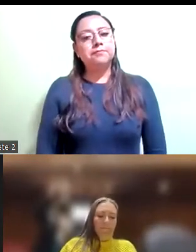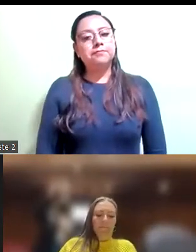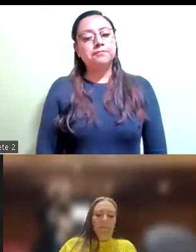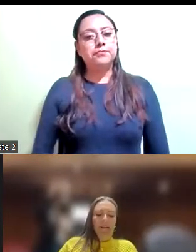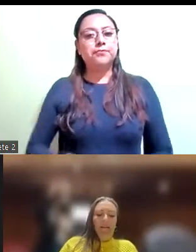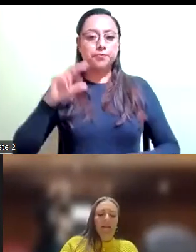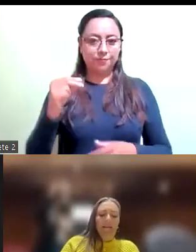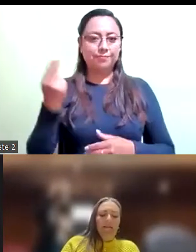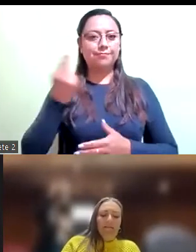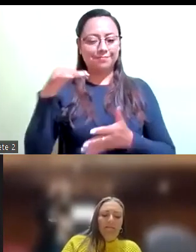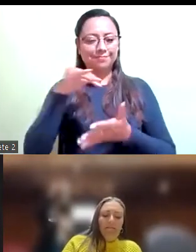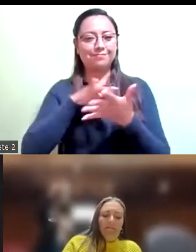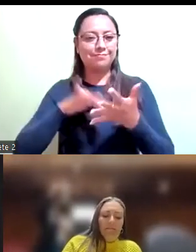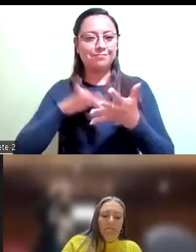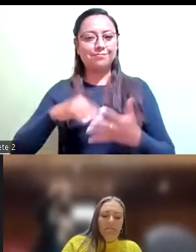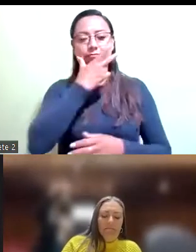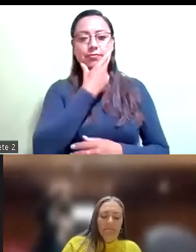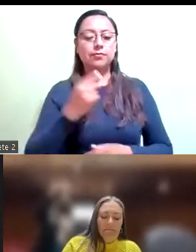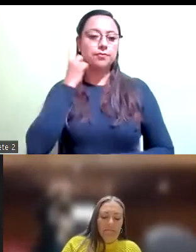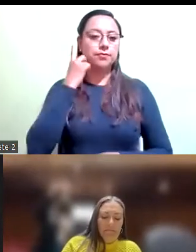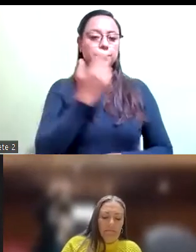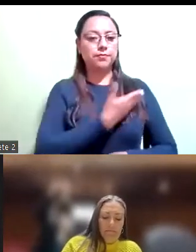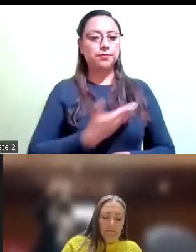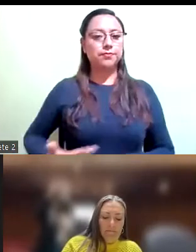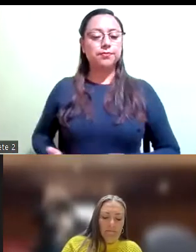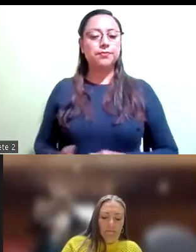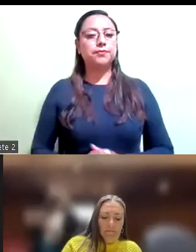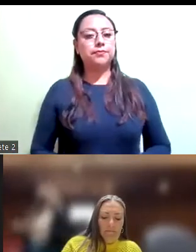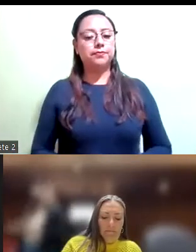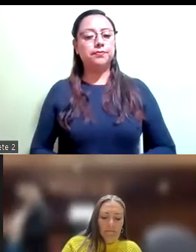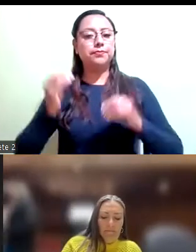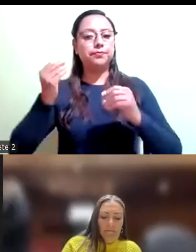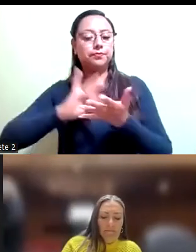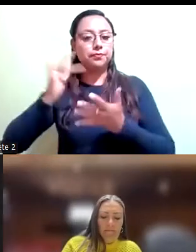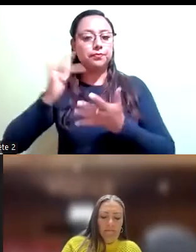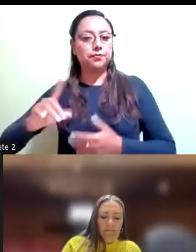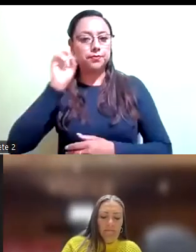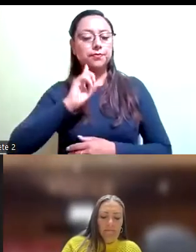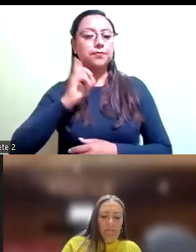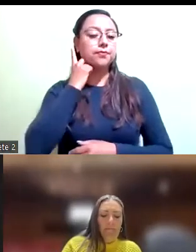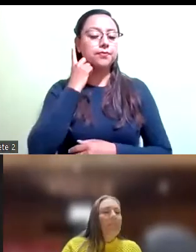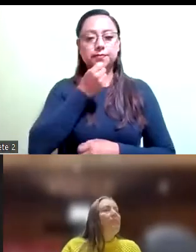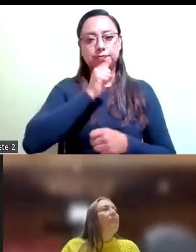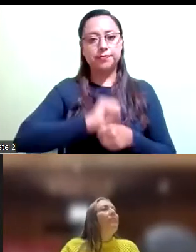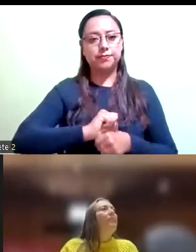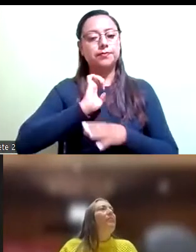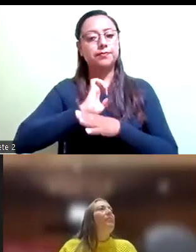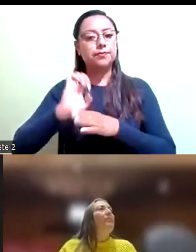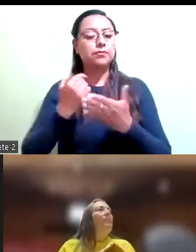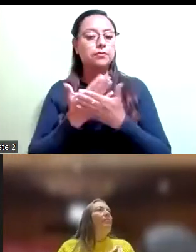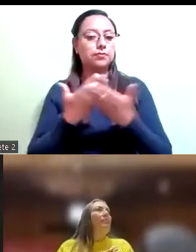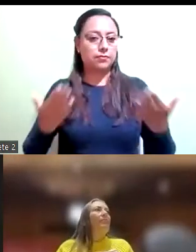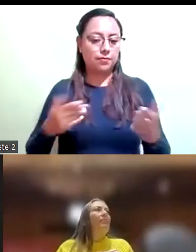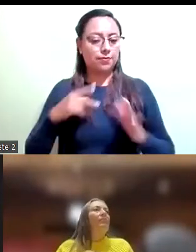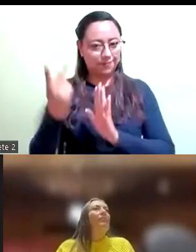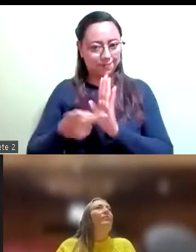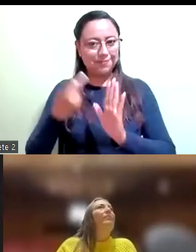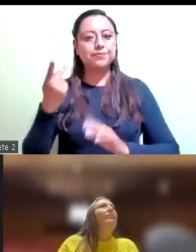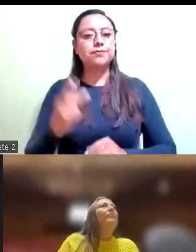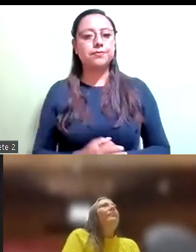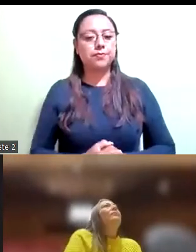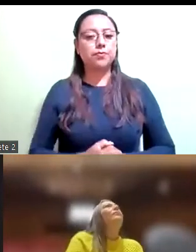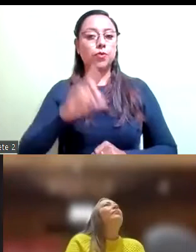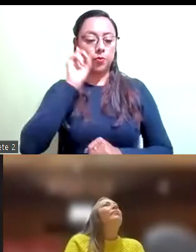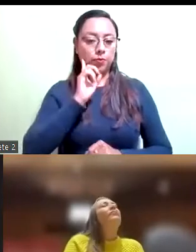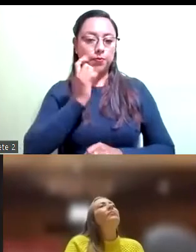Dispensada la lectura, diputado presidente. Muchas gracias, diputada secretaria. En este sentido, solicito nuevamente a la